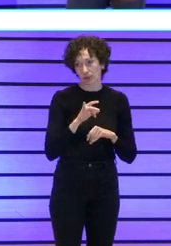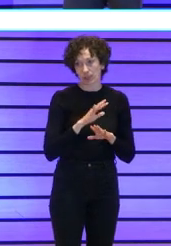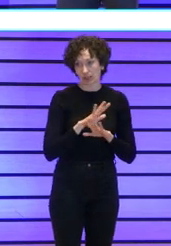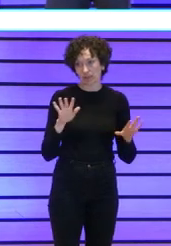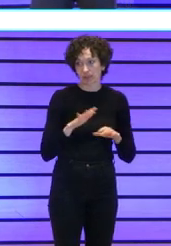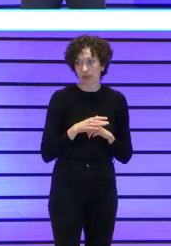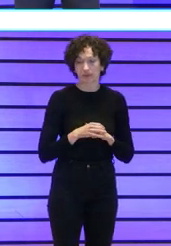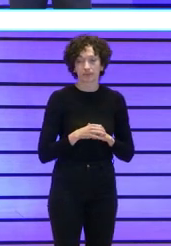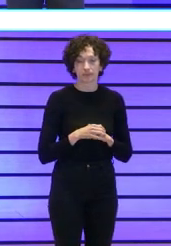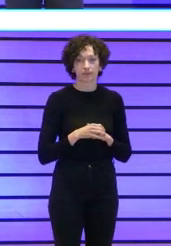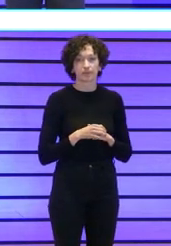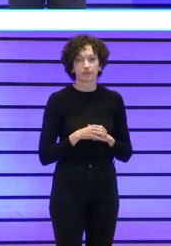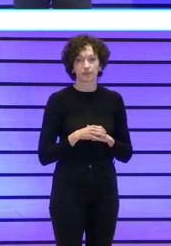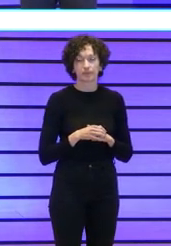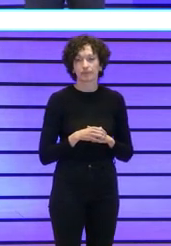pues